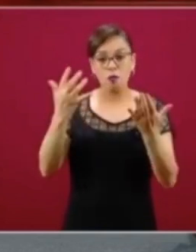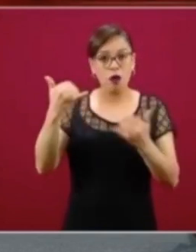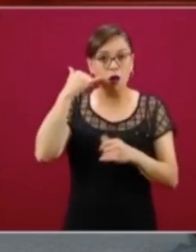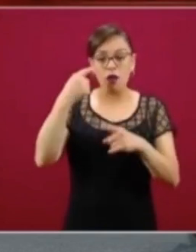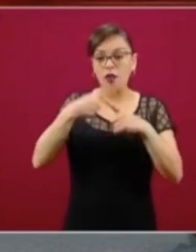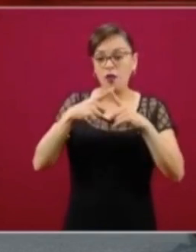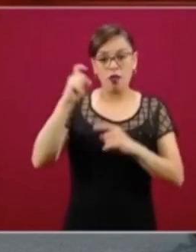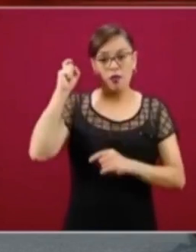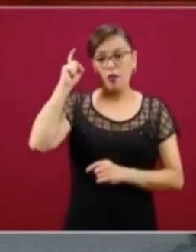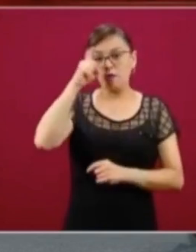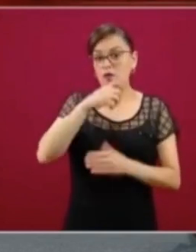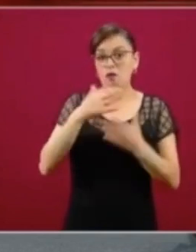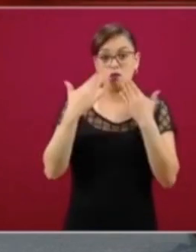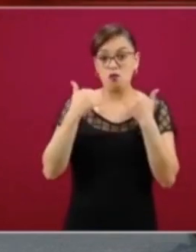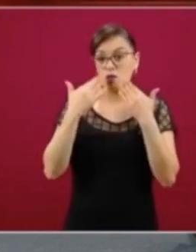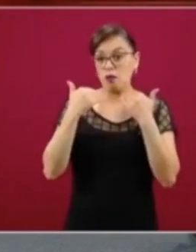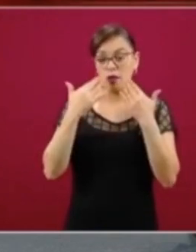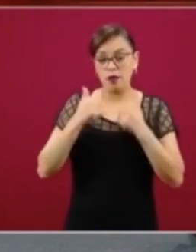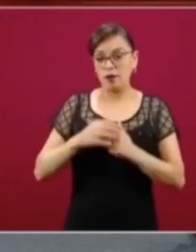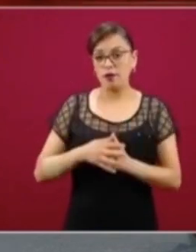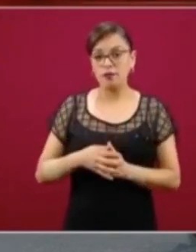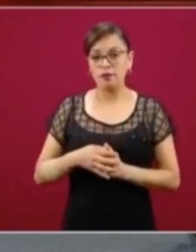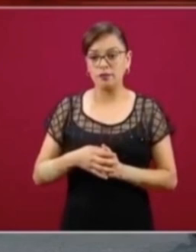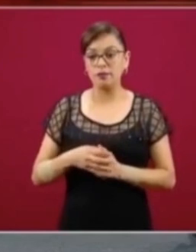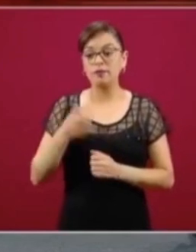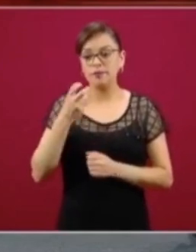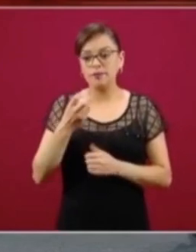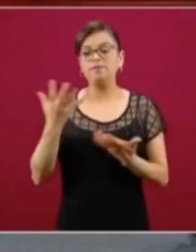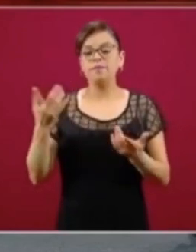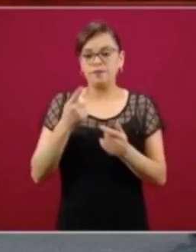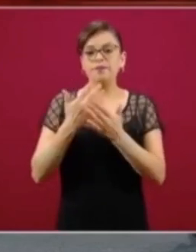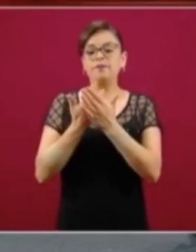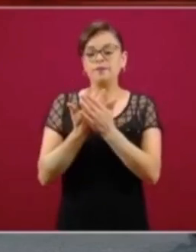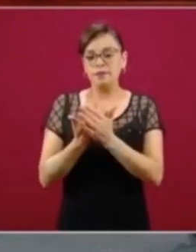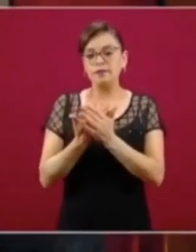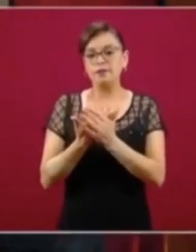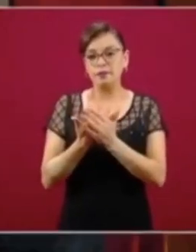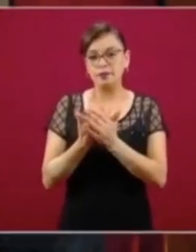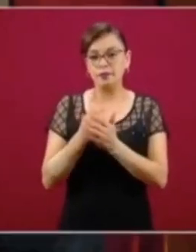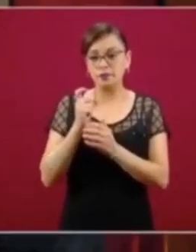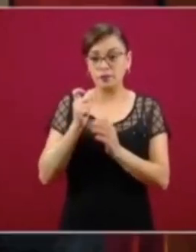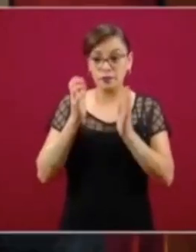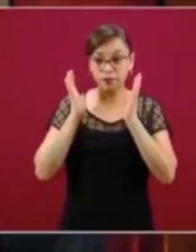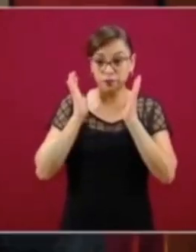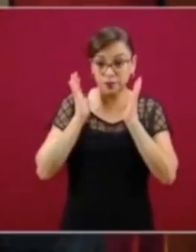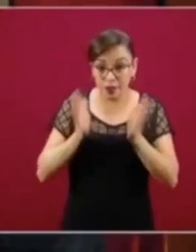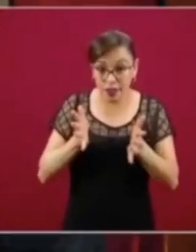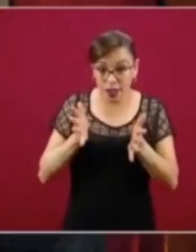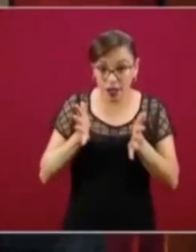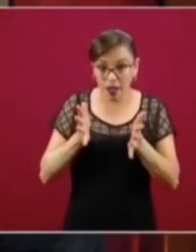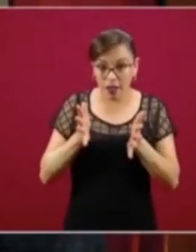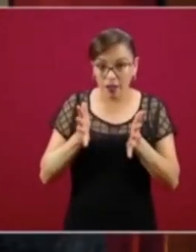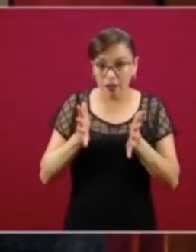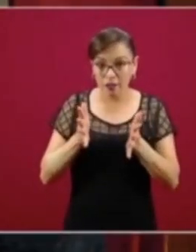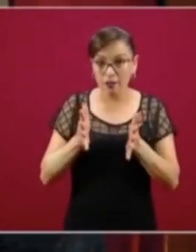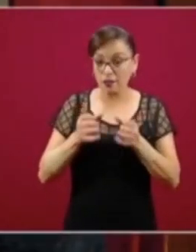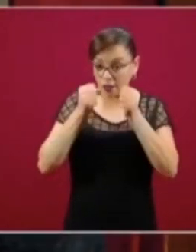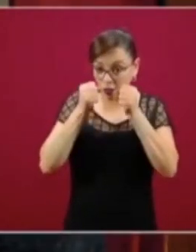Por esa razón se tuvo que esperar a dar los resultados hasta que esto se convirtiera en hechos, no antes,